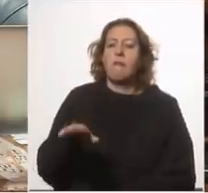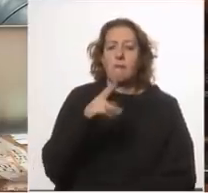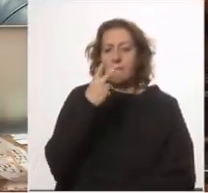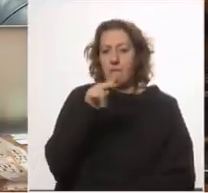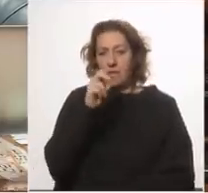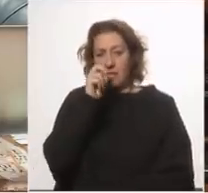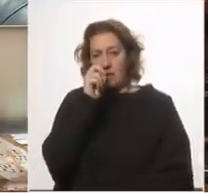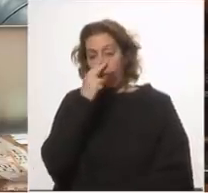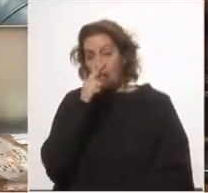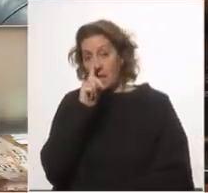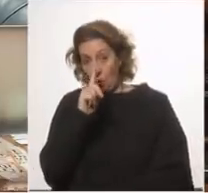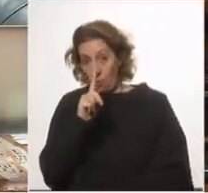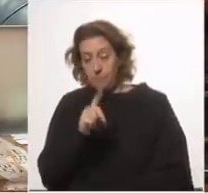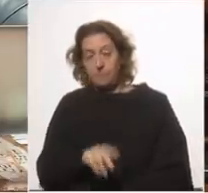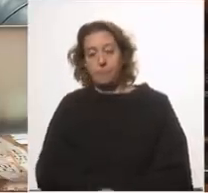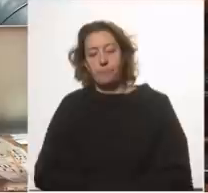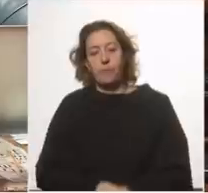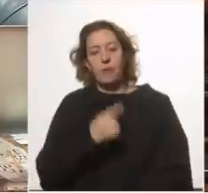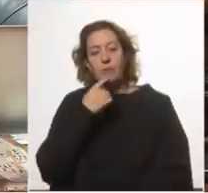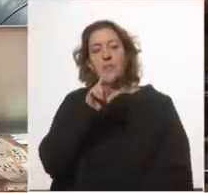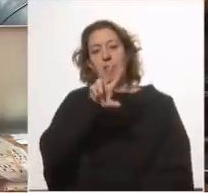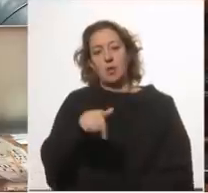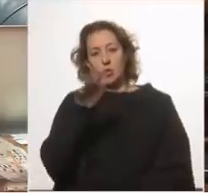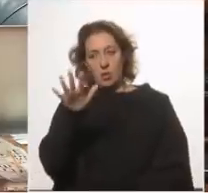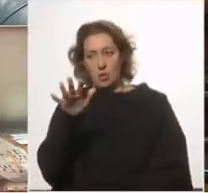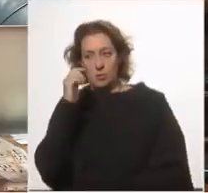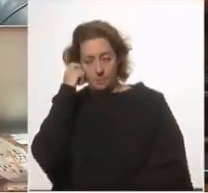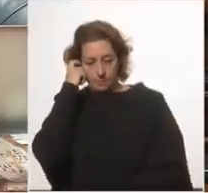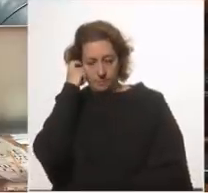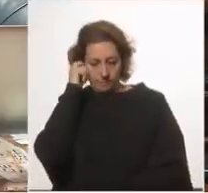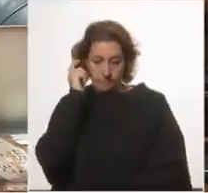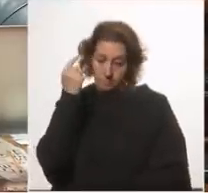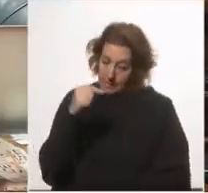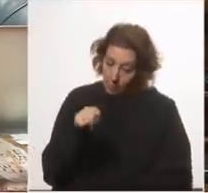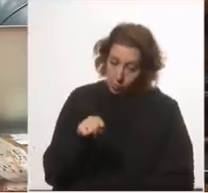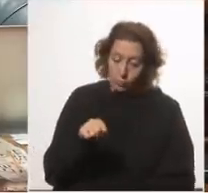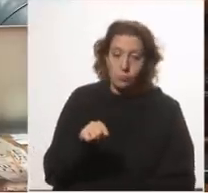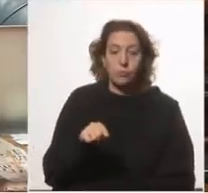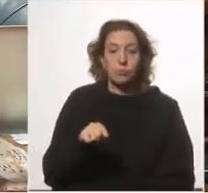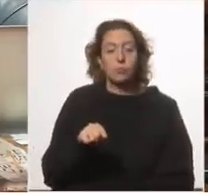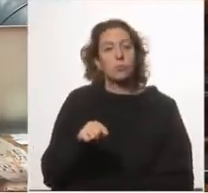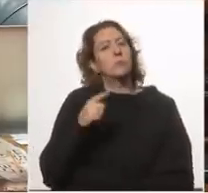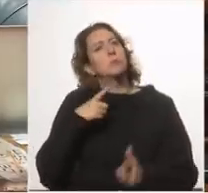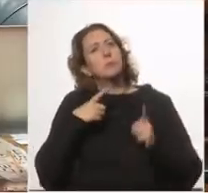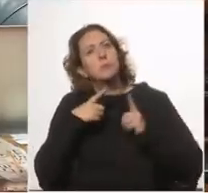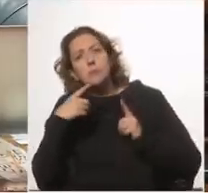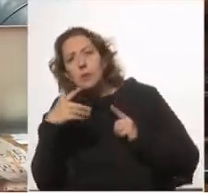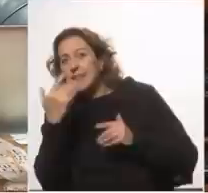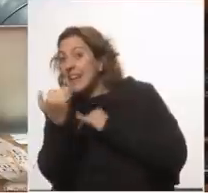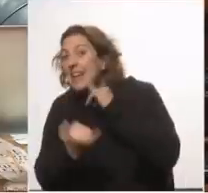el 21 y dice 3.5 en cambio las expectativas